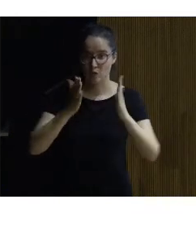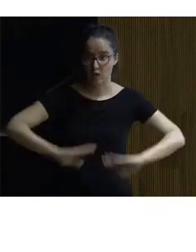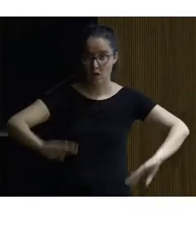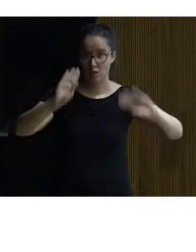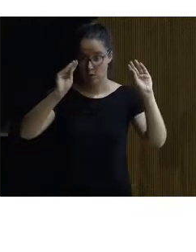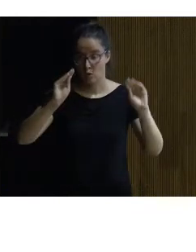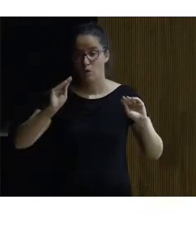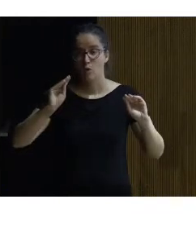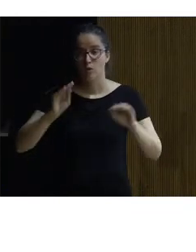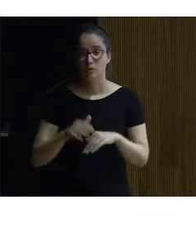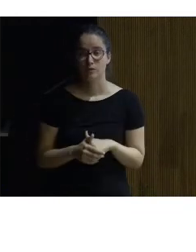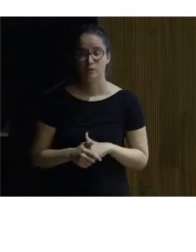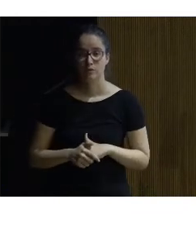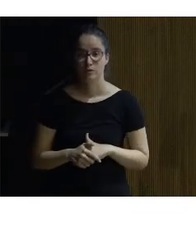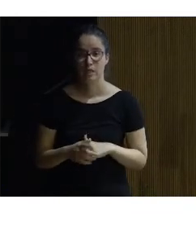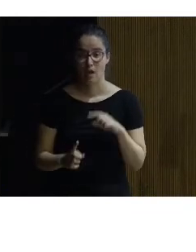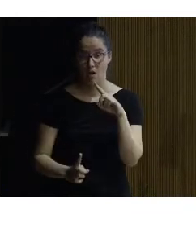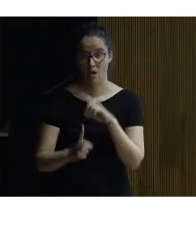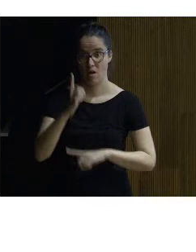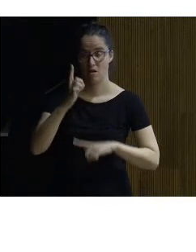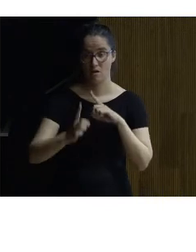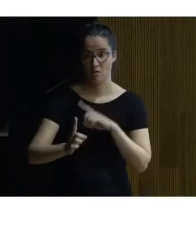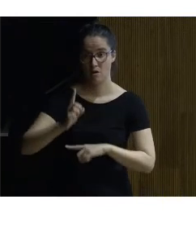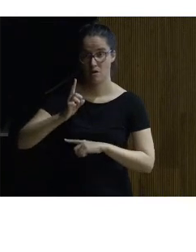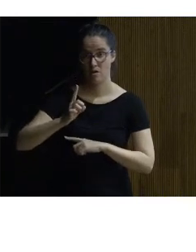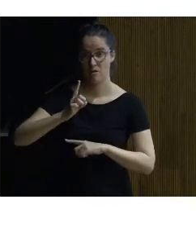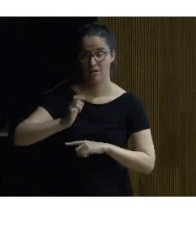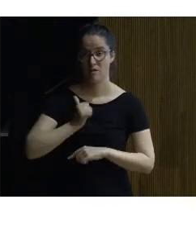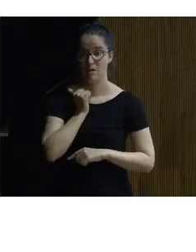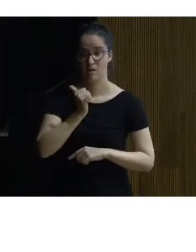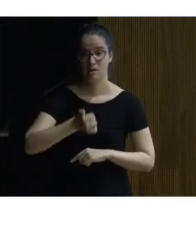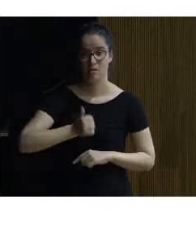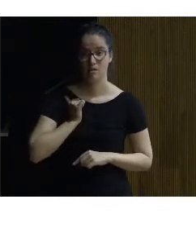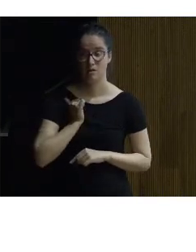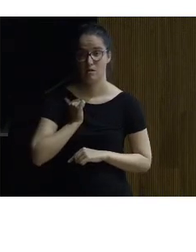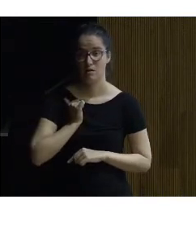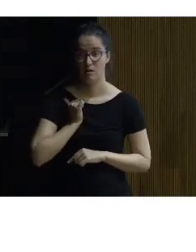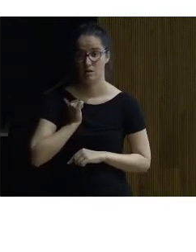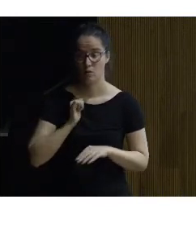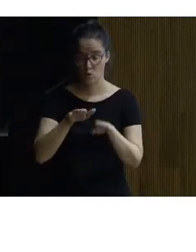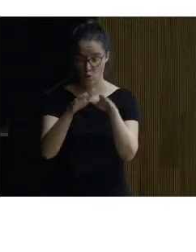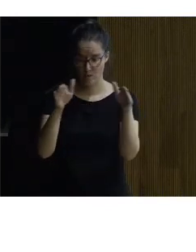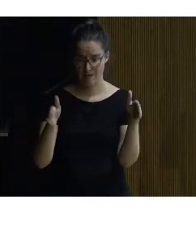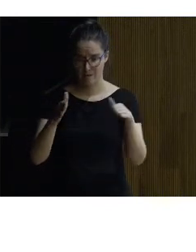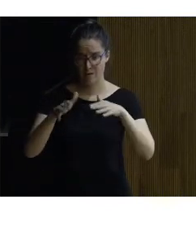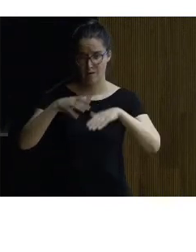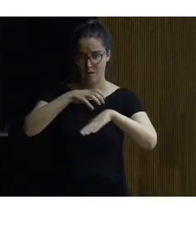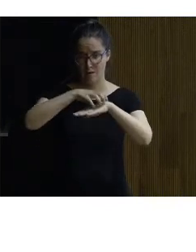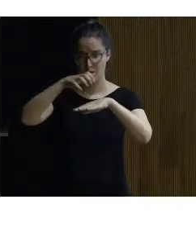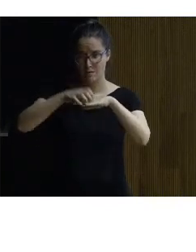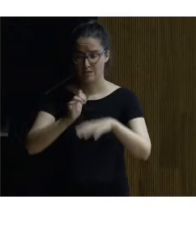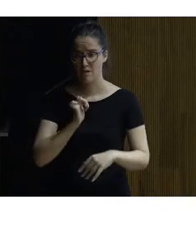la parte superior de esa falsa cubierta esa